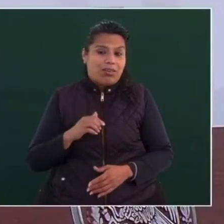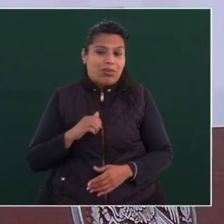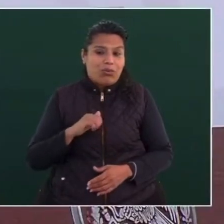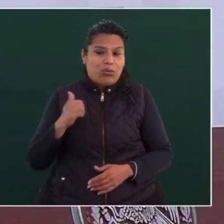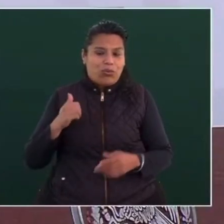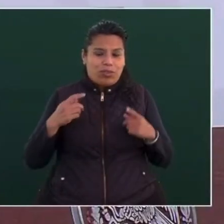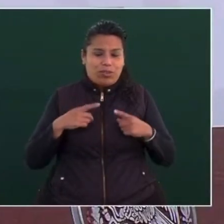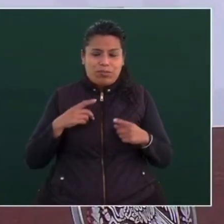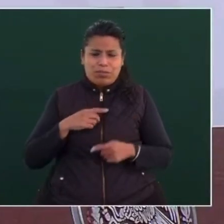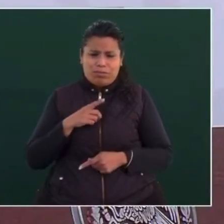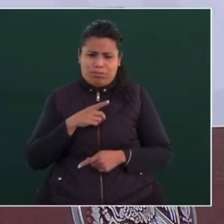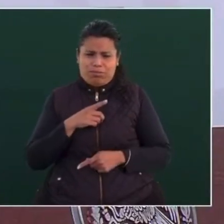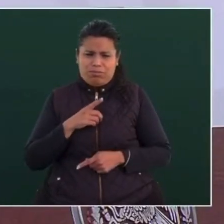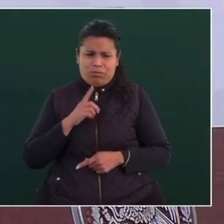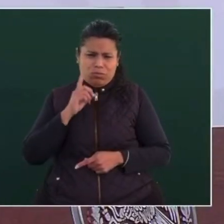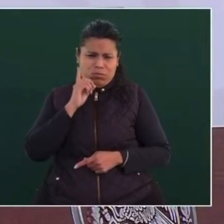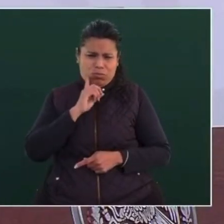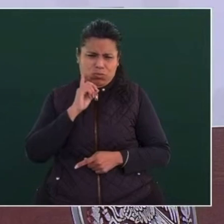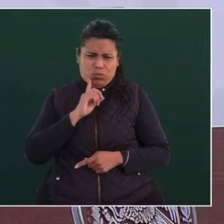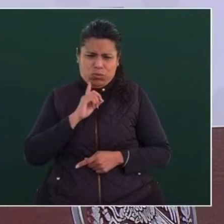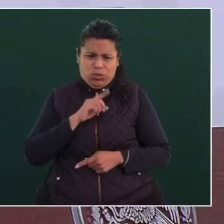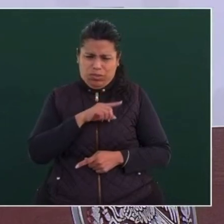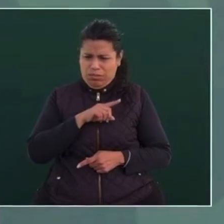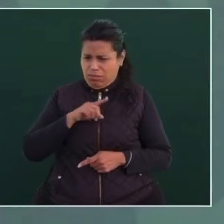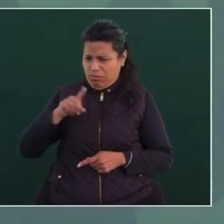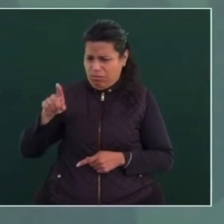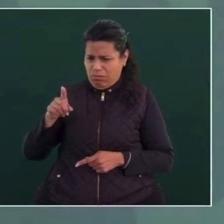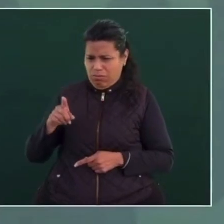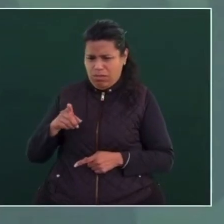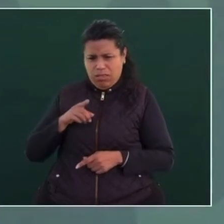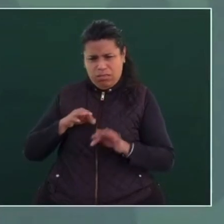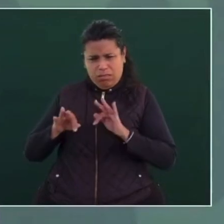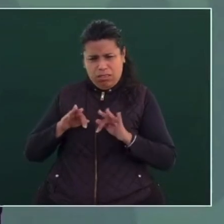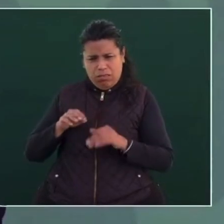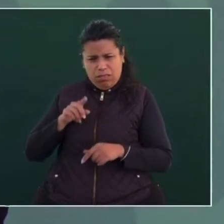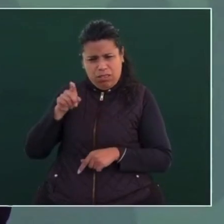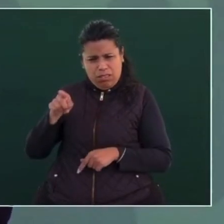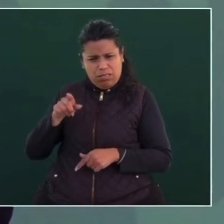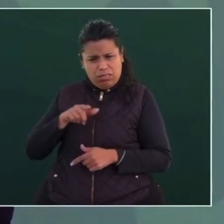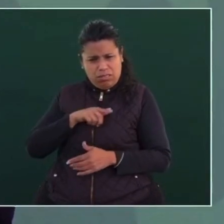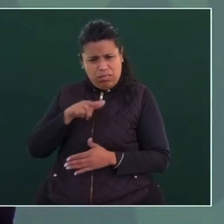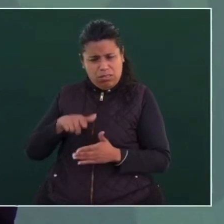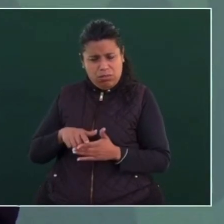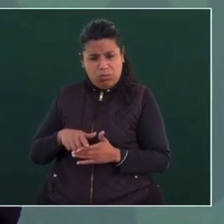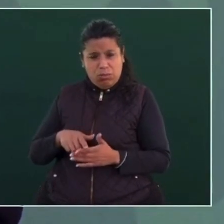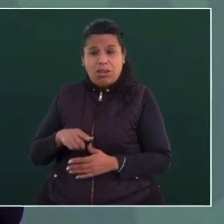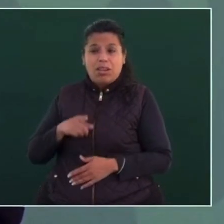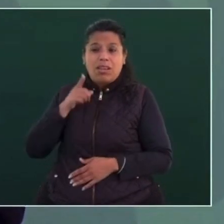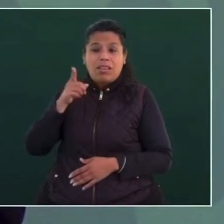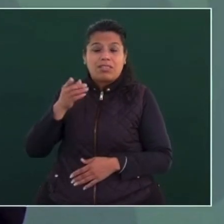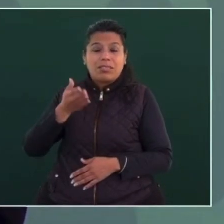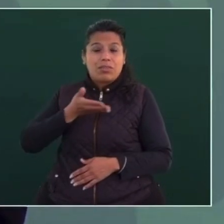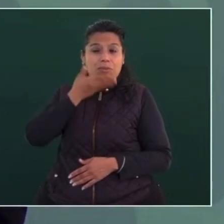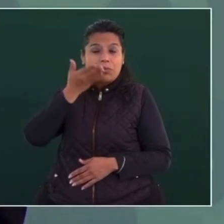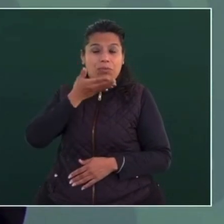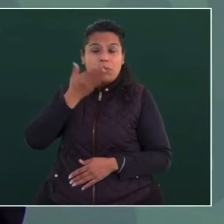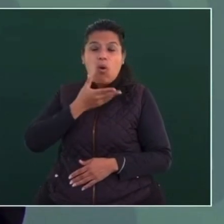también el conservadurismo es muy machista.